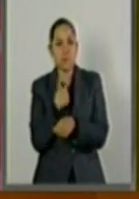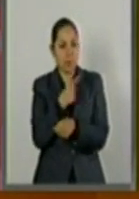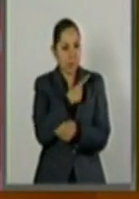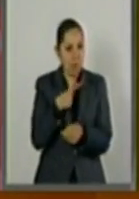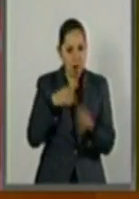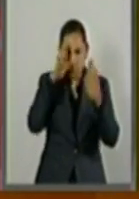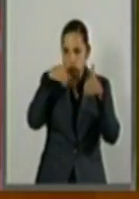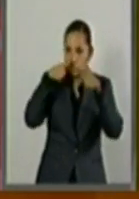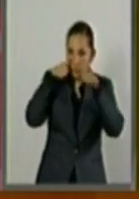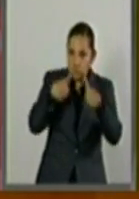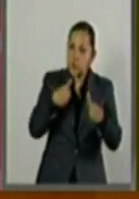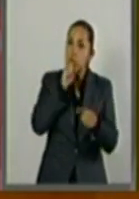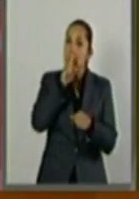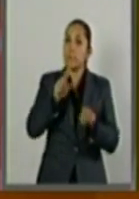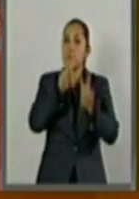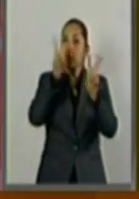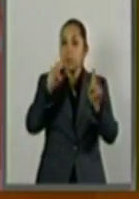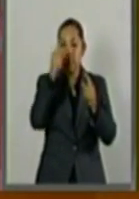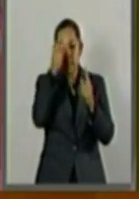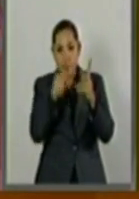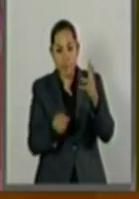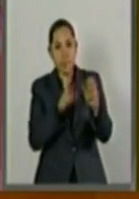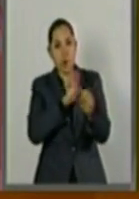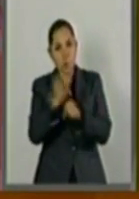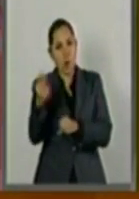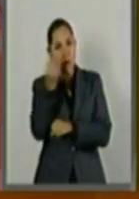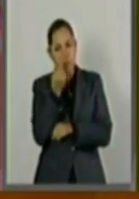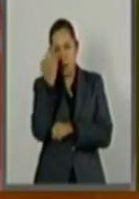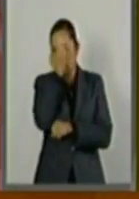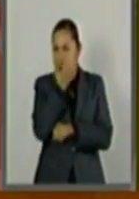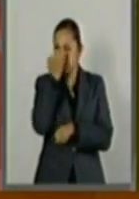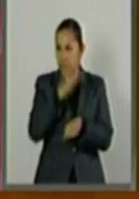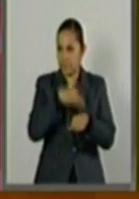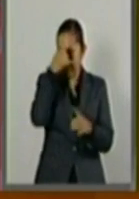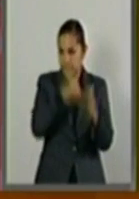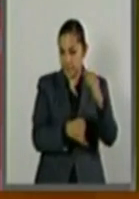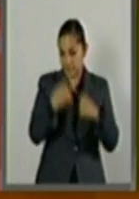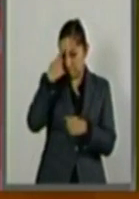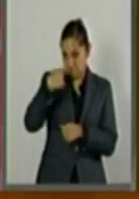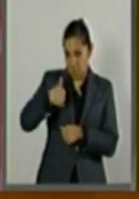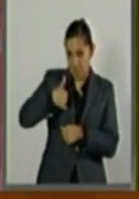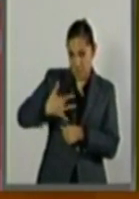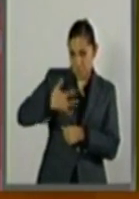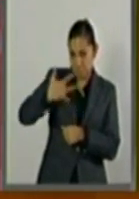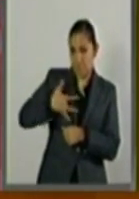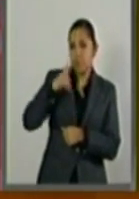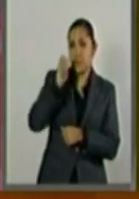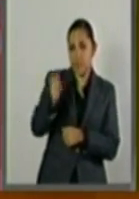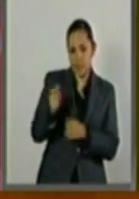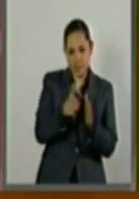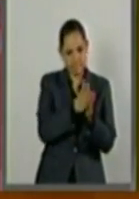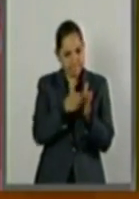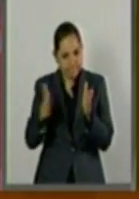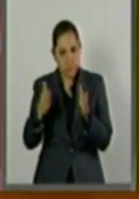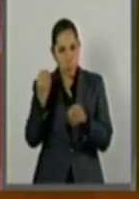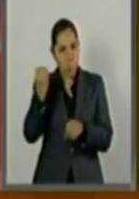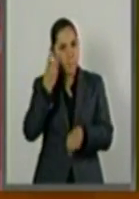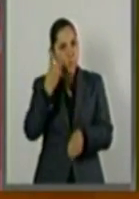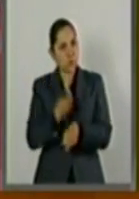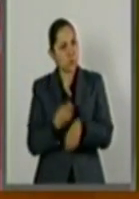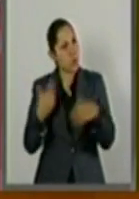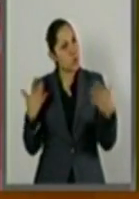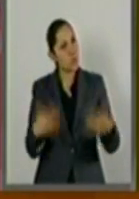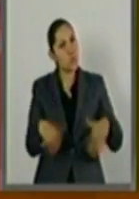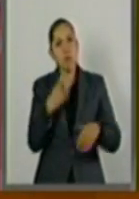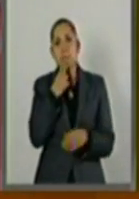el Congreso. A mí me parece que hay una espléndida oportunidad de que sin detrimento de las fechas, ¿estamos de acuerdo?